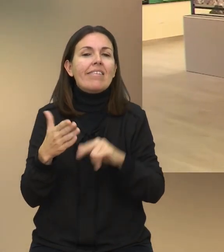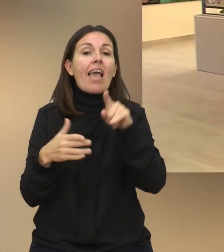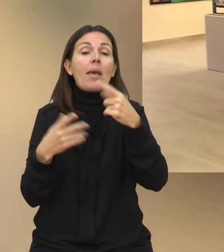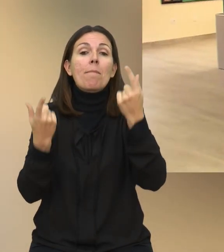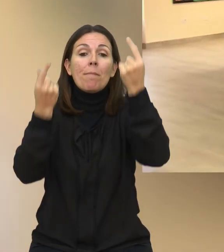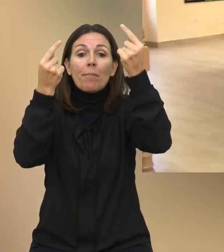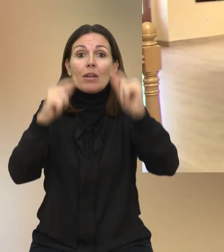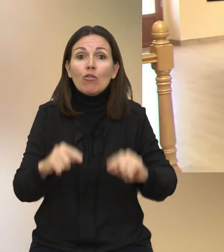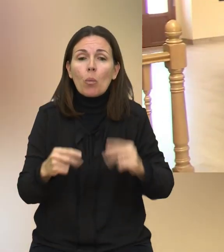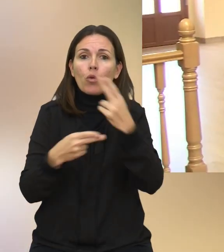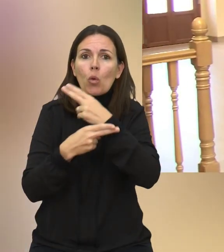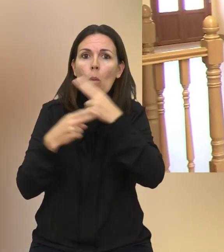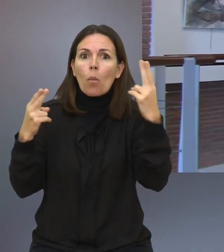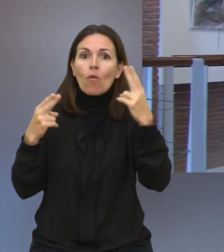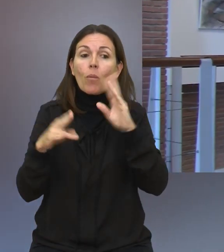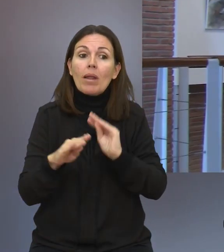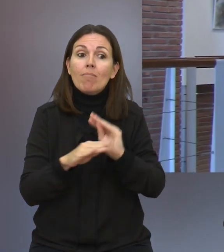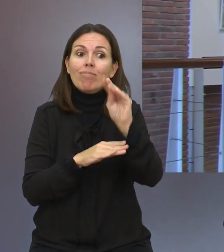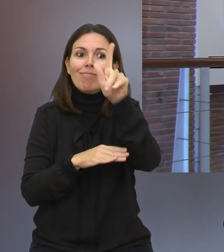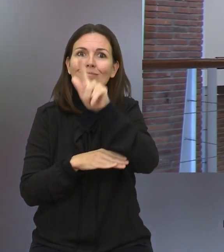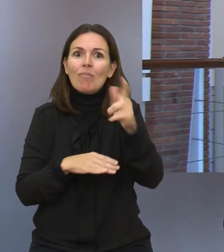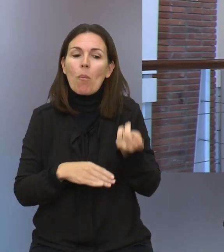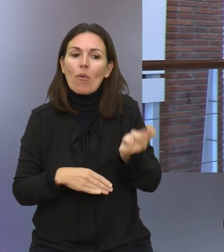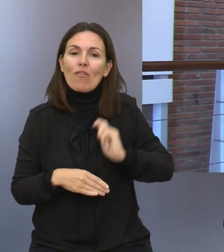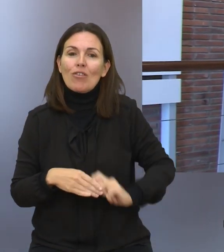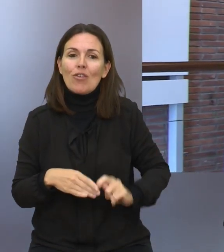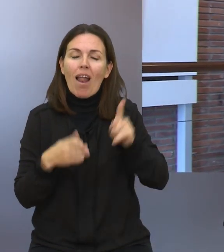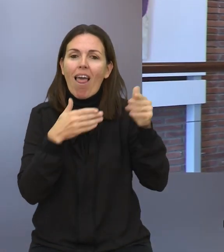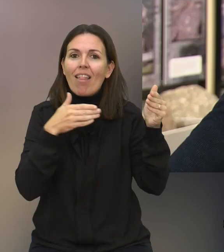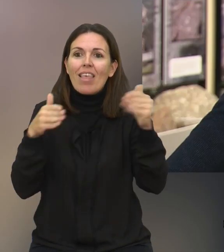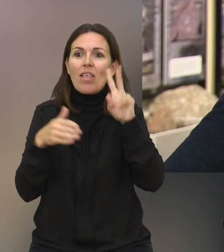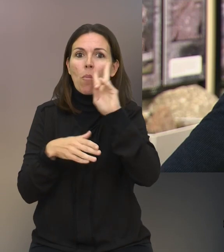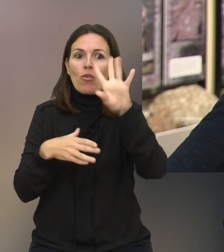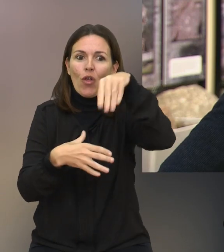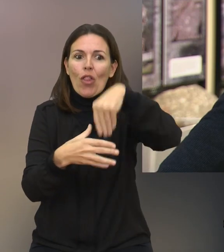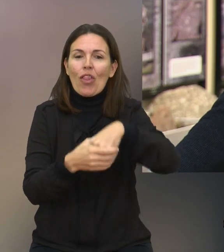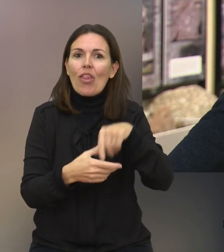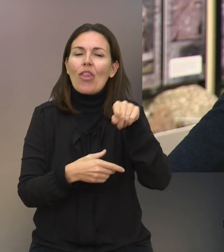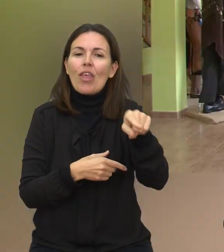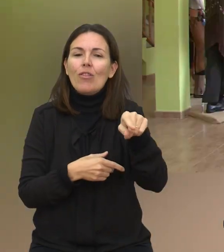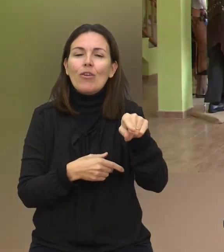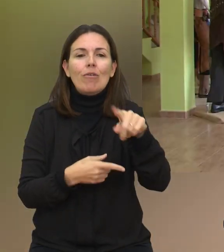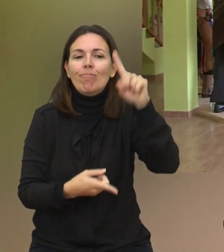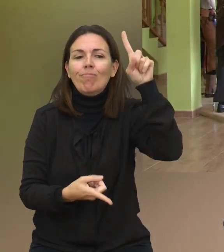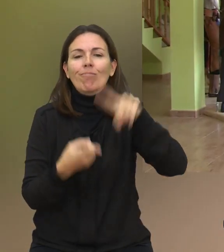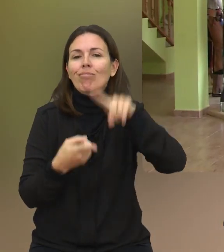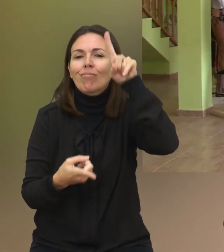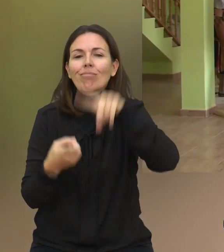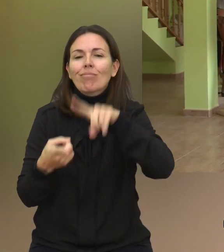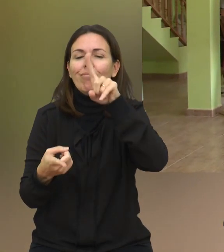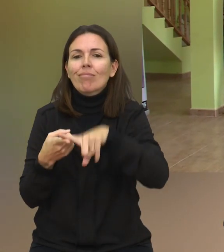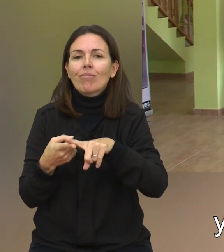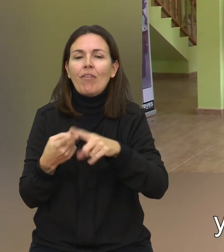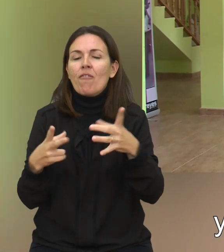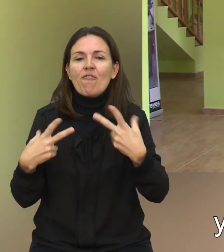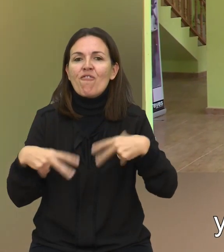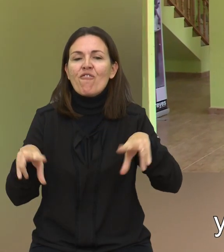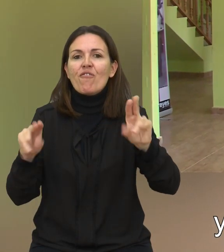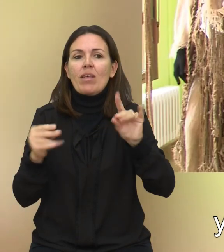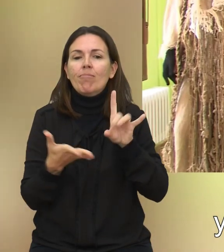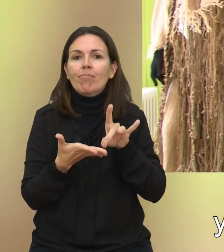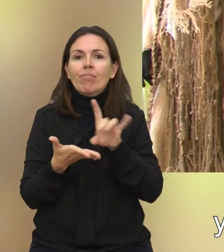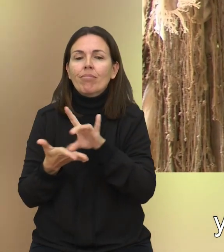acabó con el presupuesto público para pagar al personal que atendía estos pequeños centros museísticos